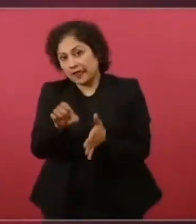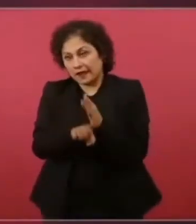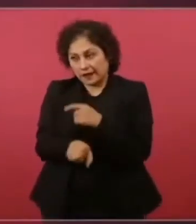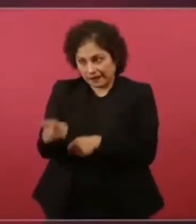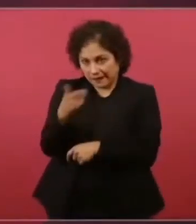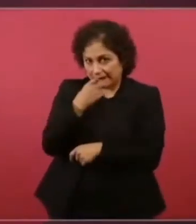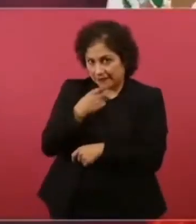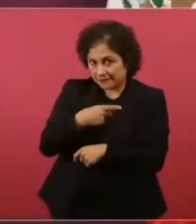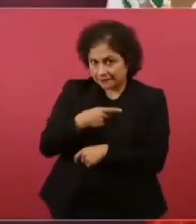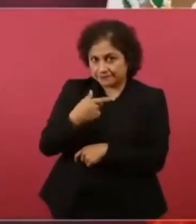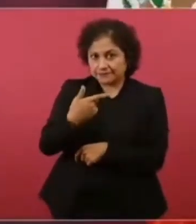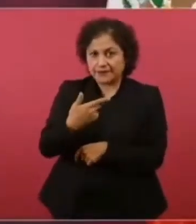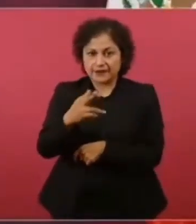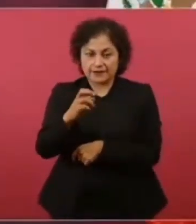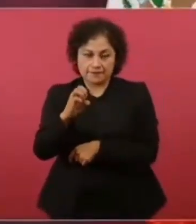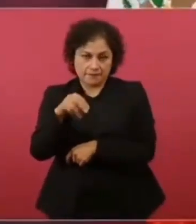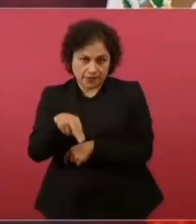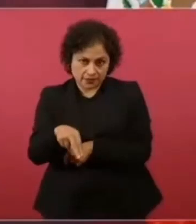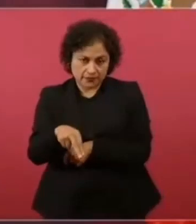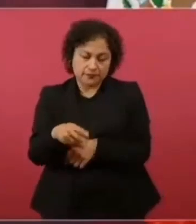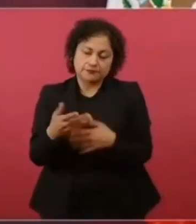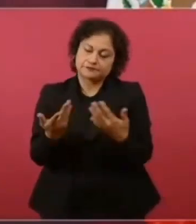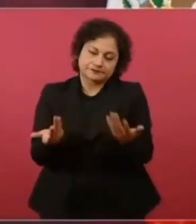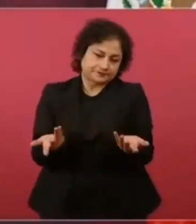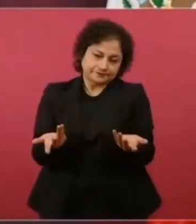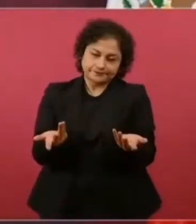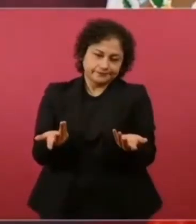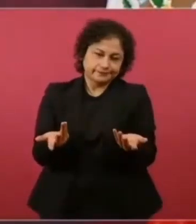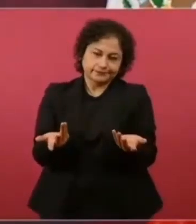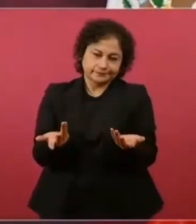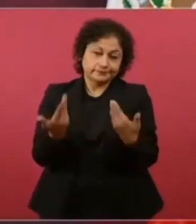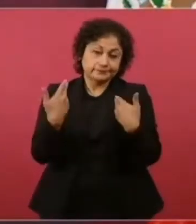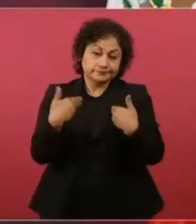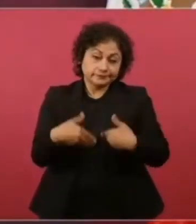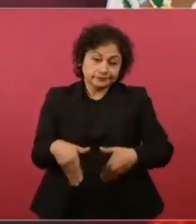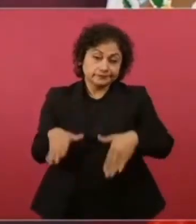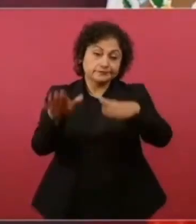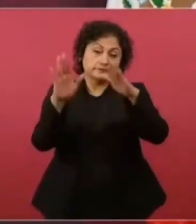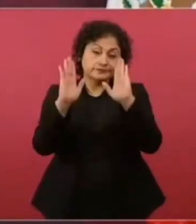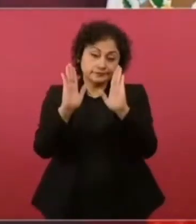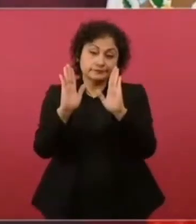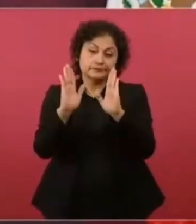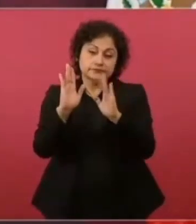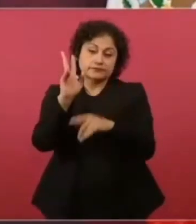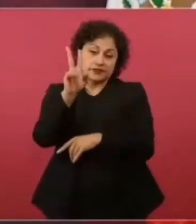hubiese sido muy difícil